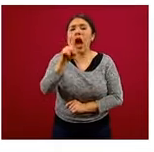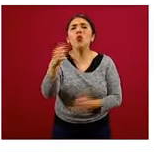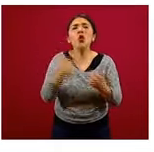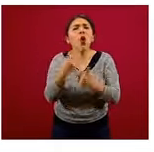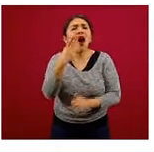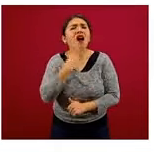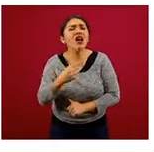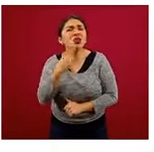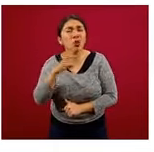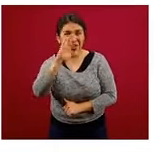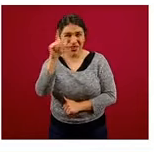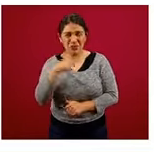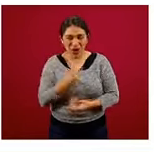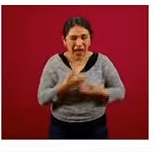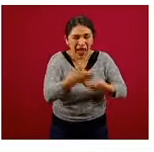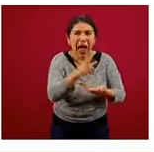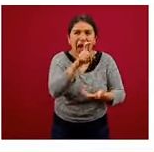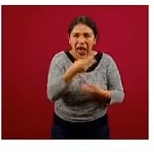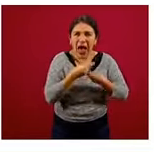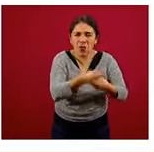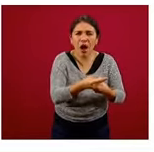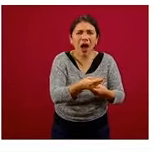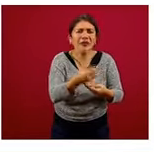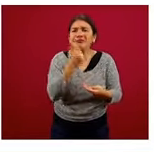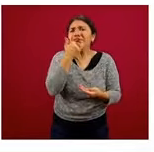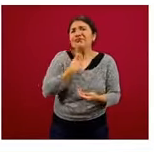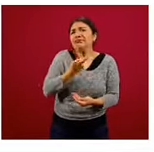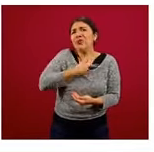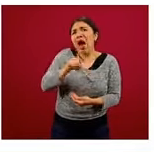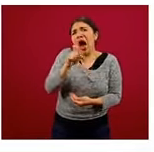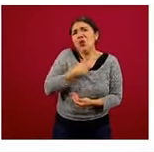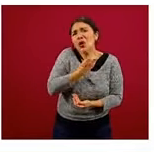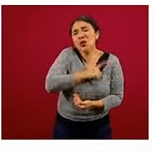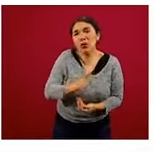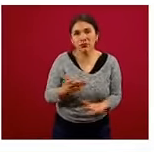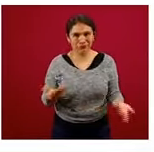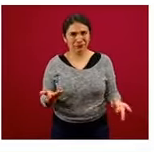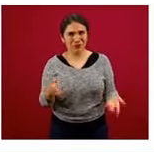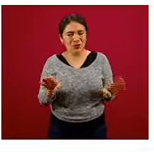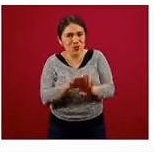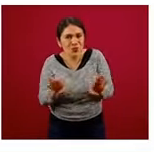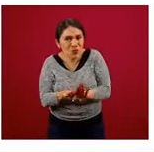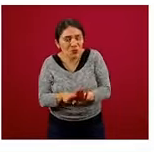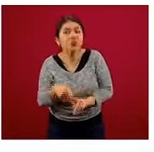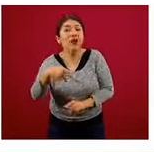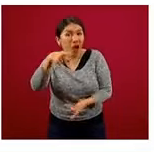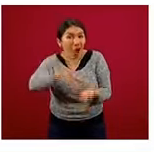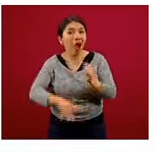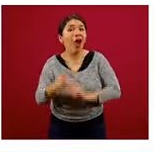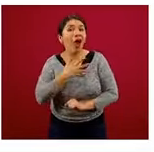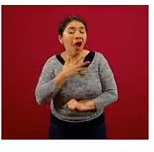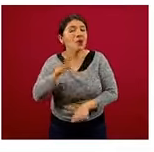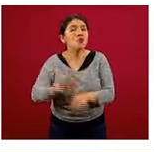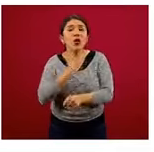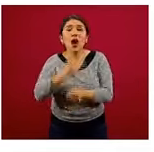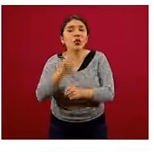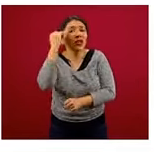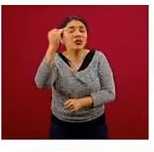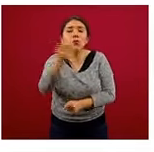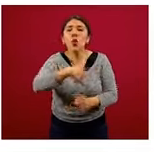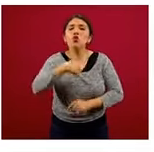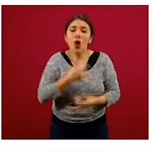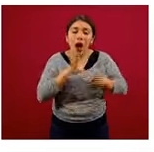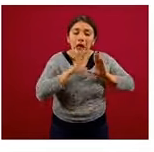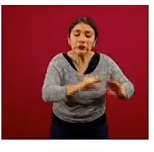azucaradas y cuando uno les ofrece agua, a uno le dicen, no me gusta el agua. Eso no puede ser, pero sí es, porque en esta etapa no